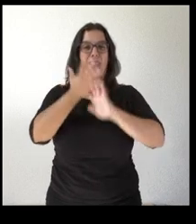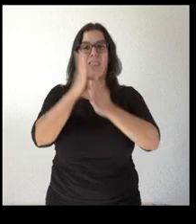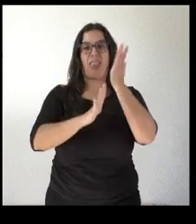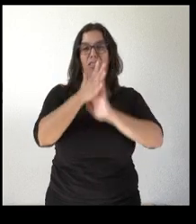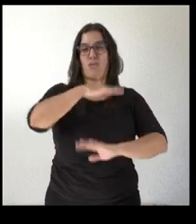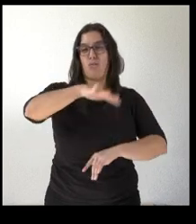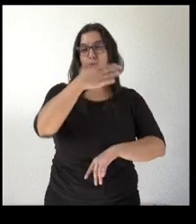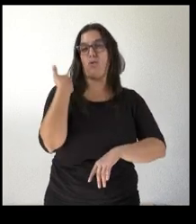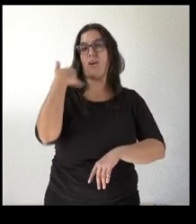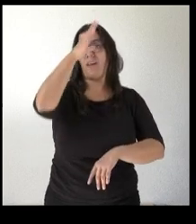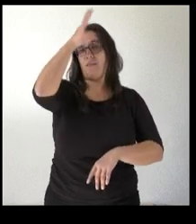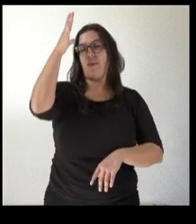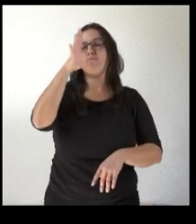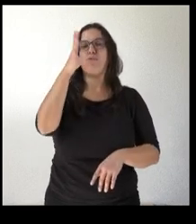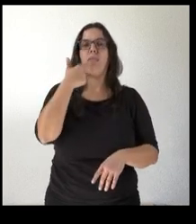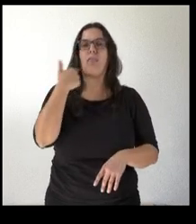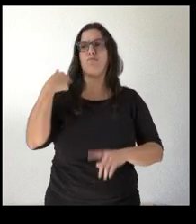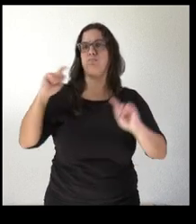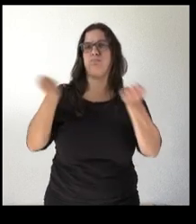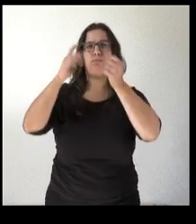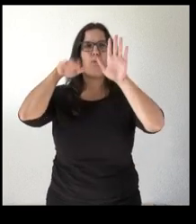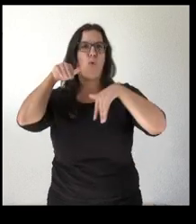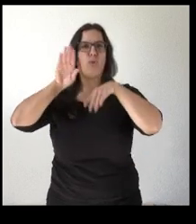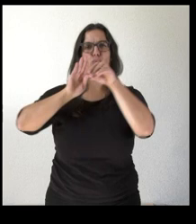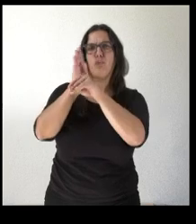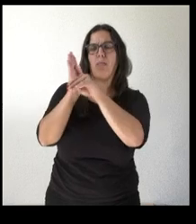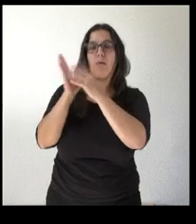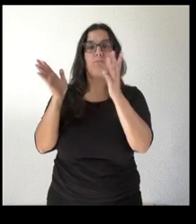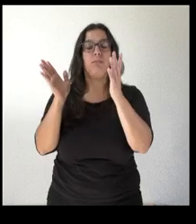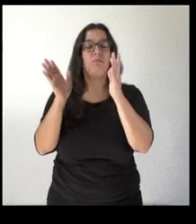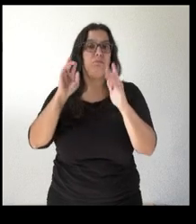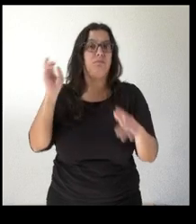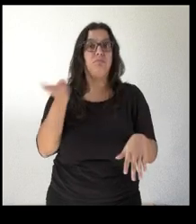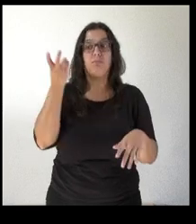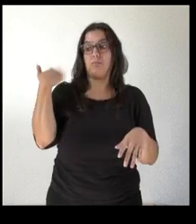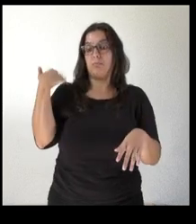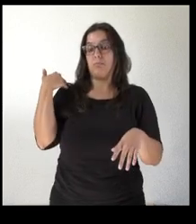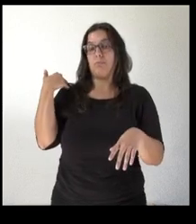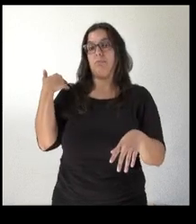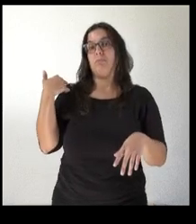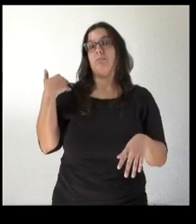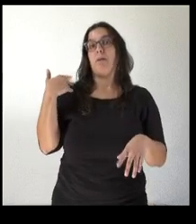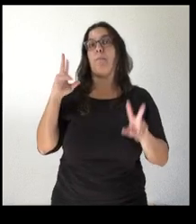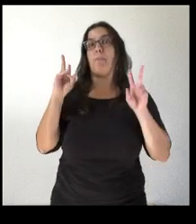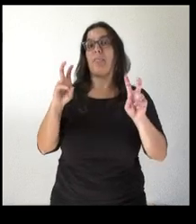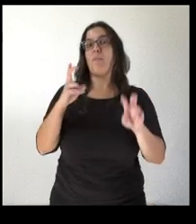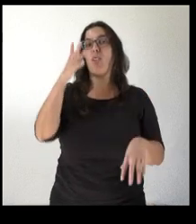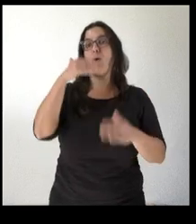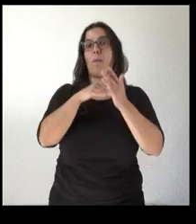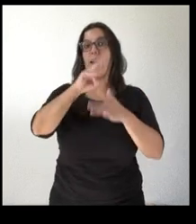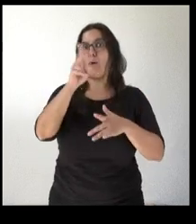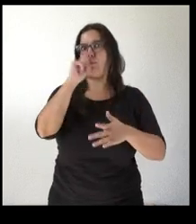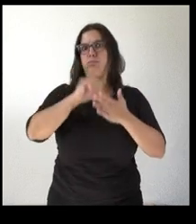convocatorias de subvenciones y demás pero por ejemplo desde aquellos 5.000 euros inmediatos